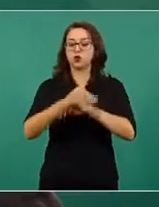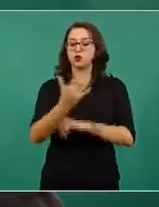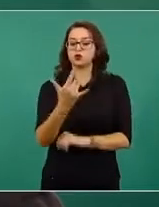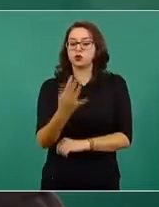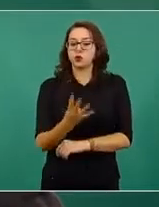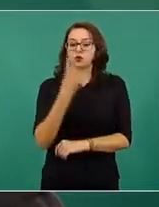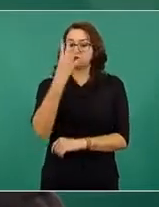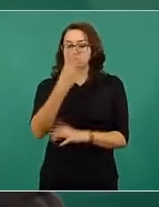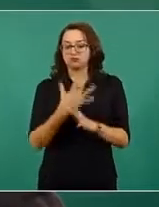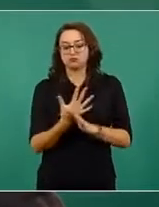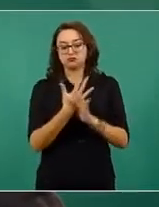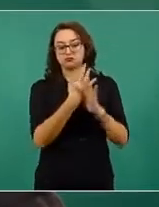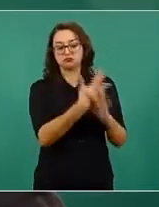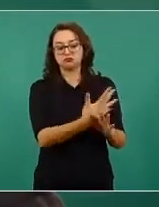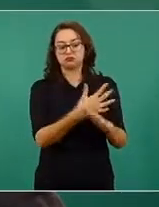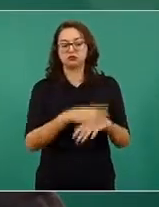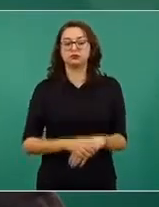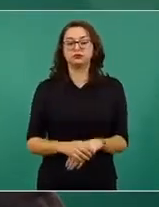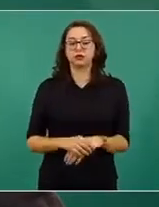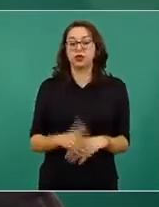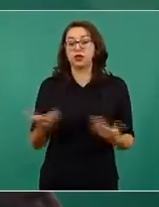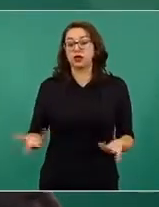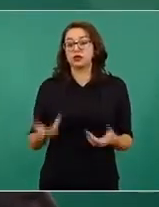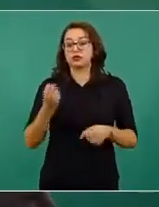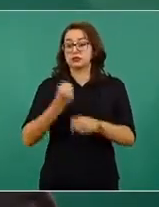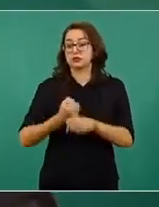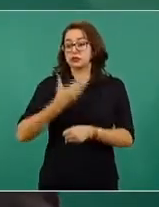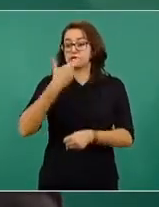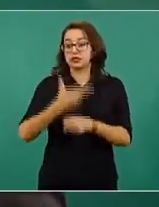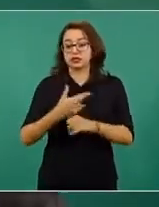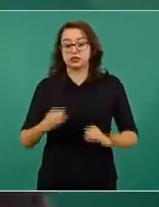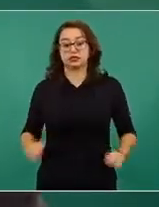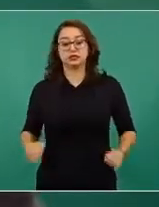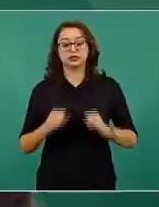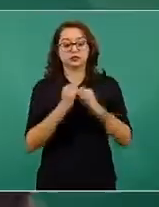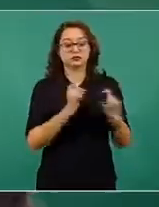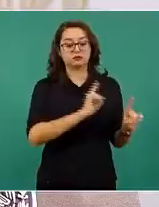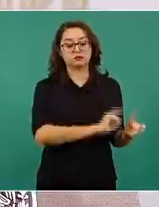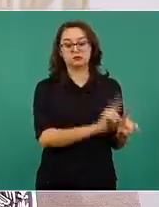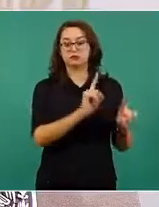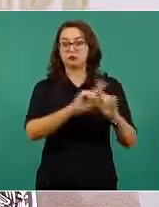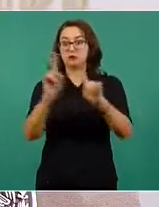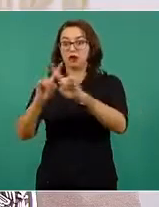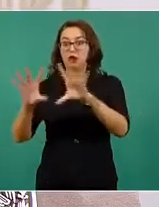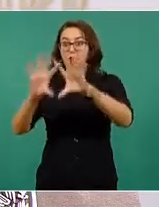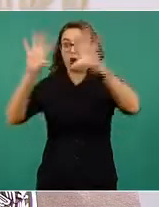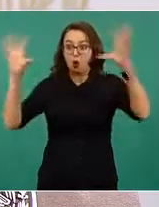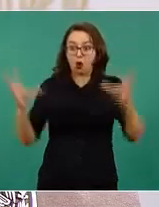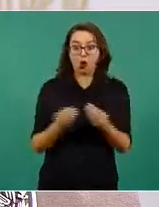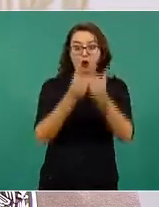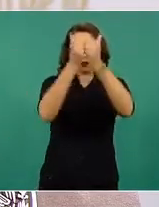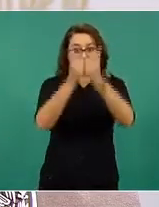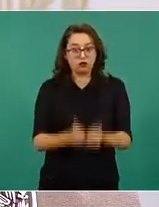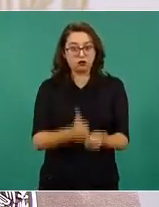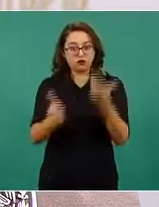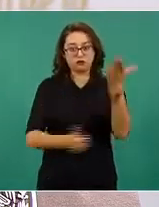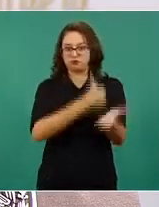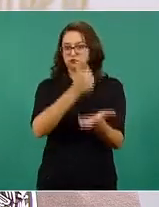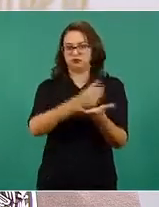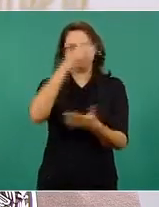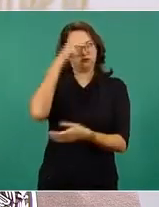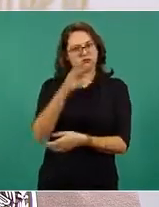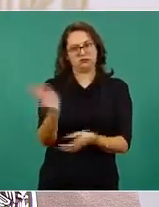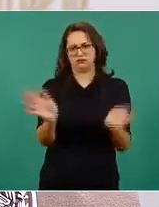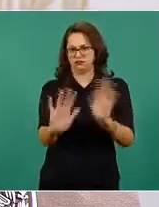que las secretarías de Estado de la Administración Pública serían ubicadas físicamente a lo largo de la República